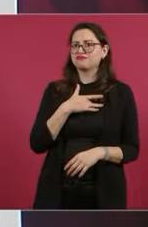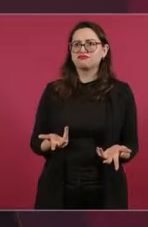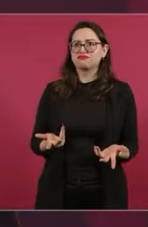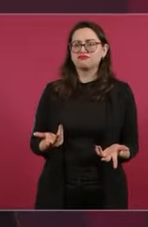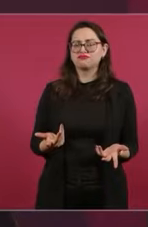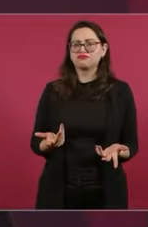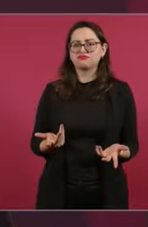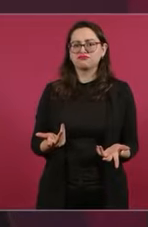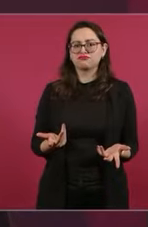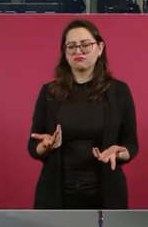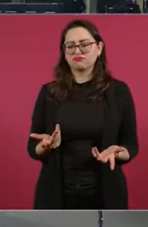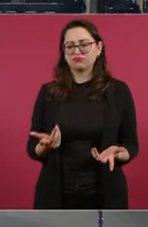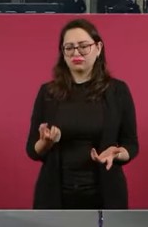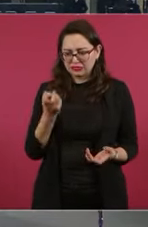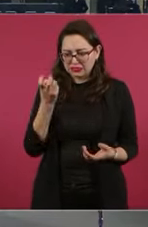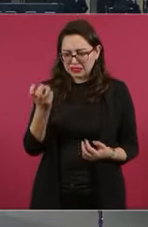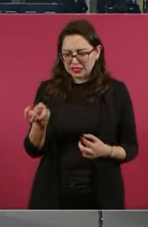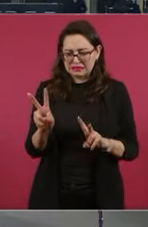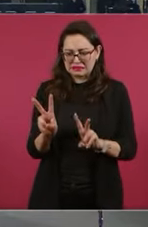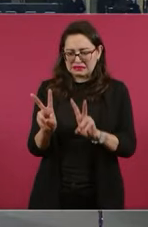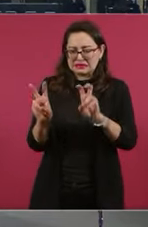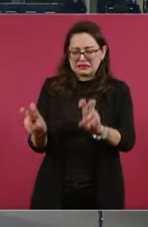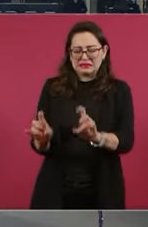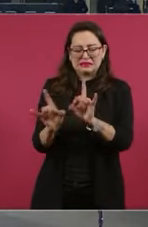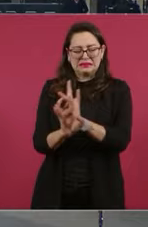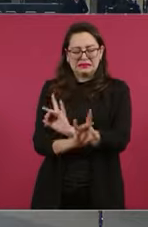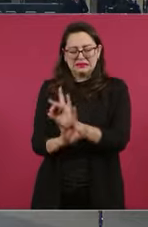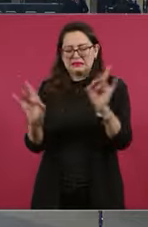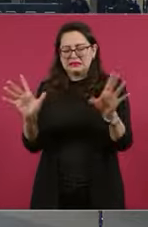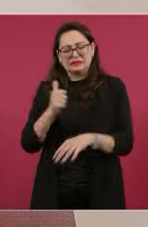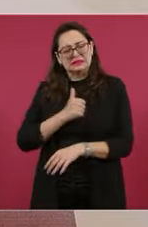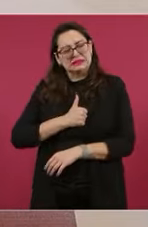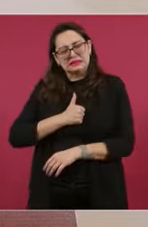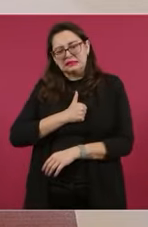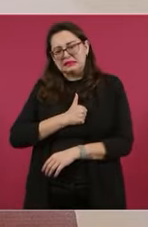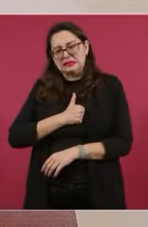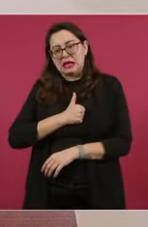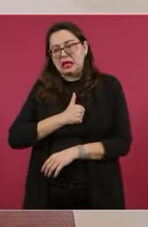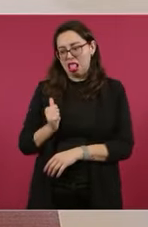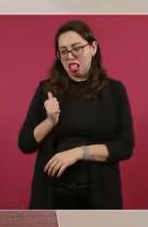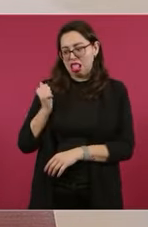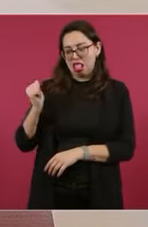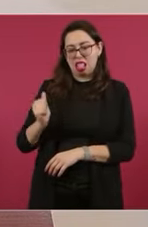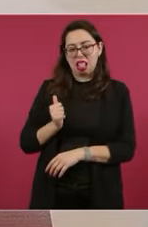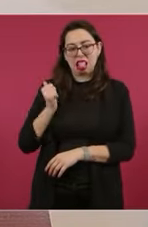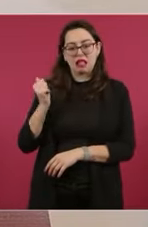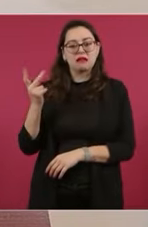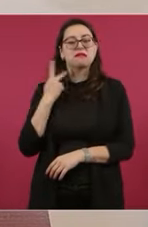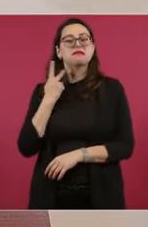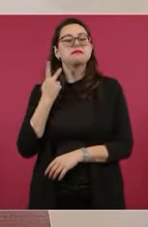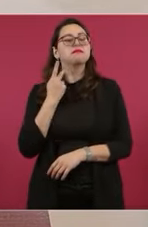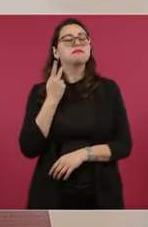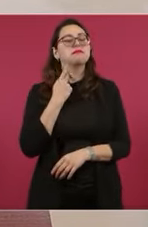utilizar una situación tan lamentable con propósitos políticos,